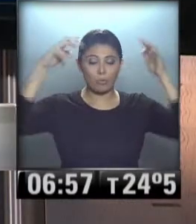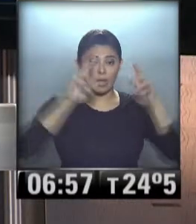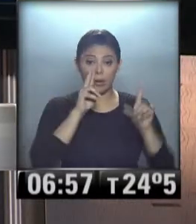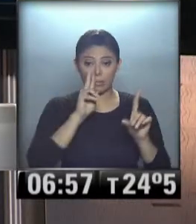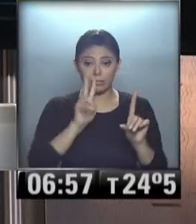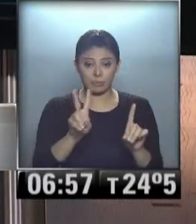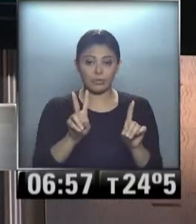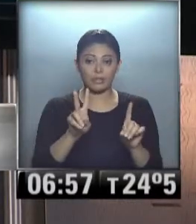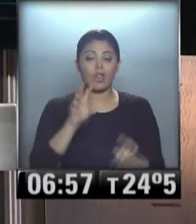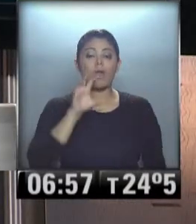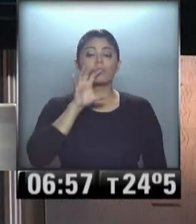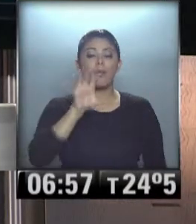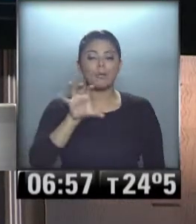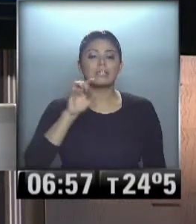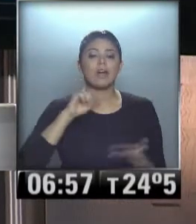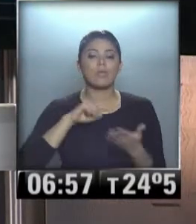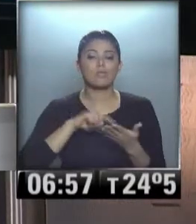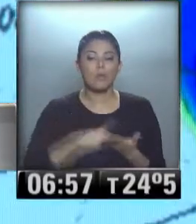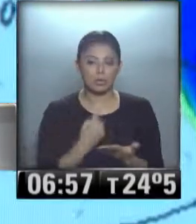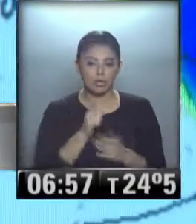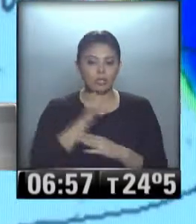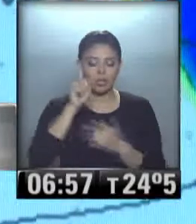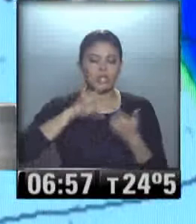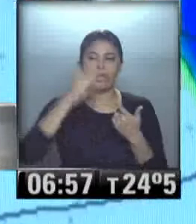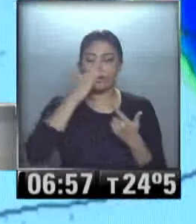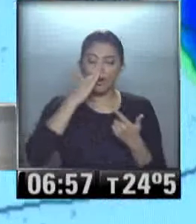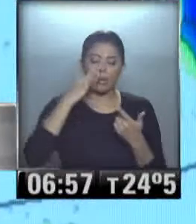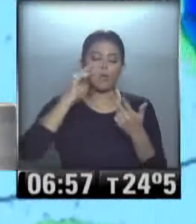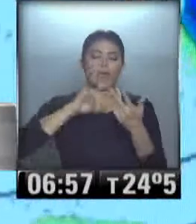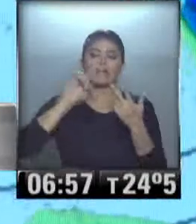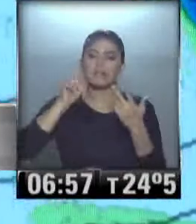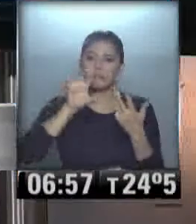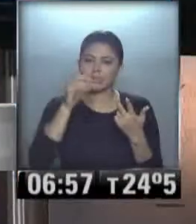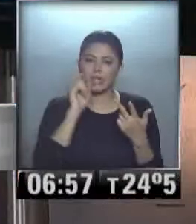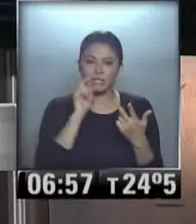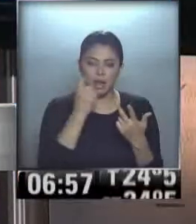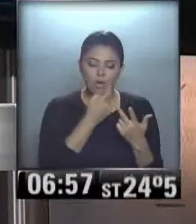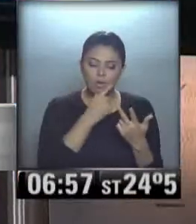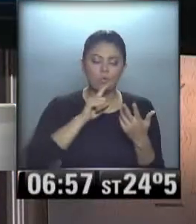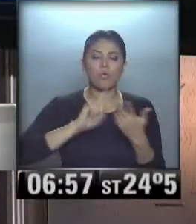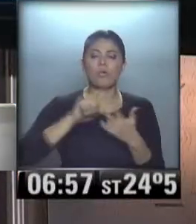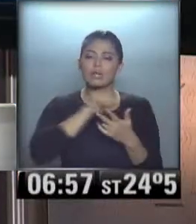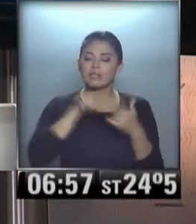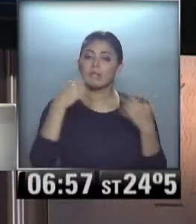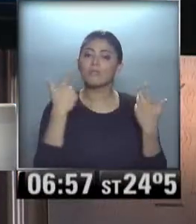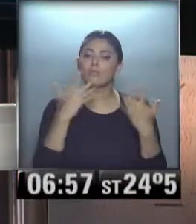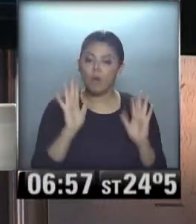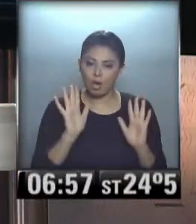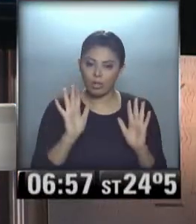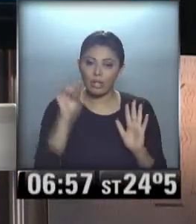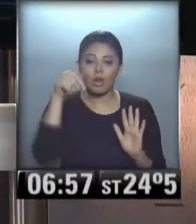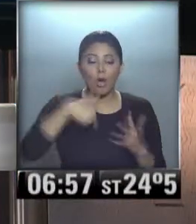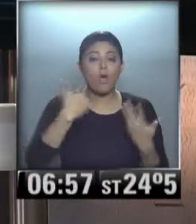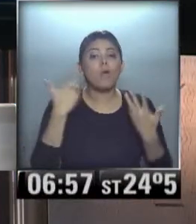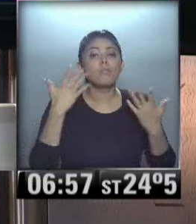justamente que al norte de la provincia de Buenos Aires, Córdoba, también en San Luis, aquí en el sector oeste, hay probabilidad hoy